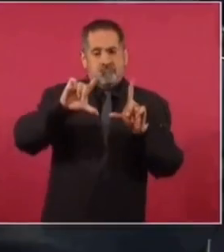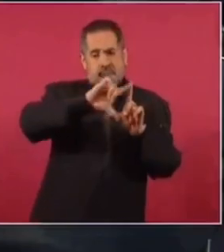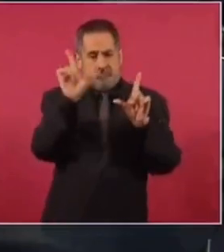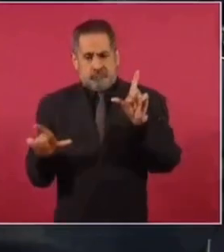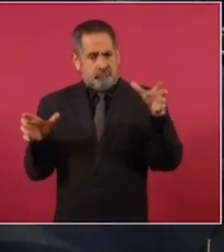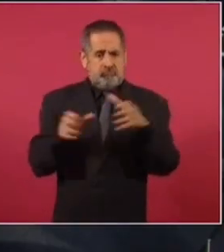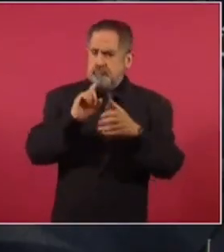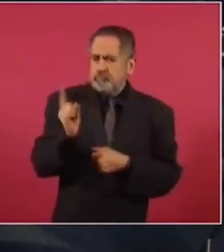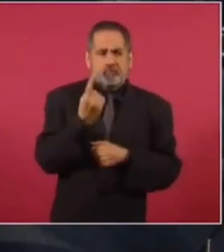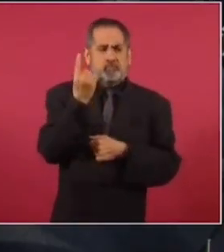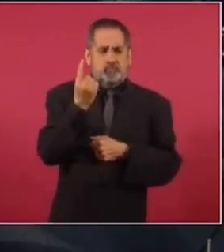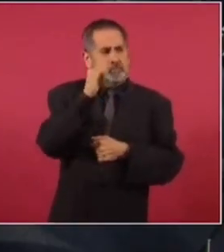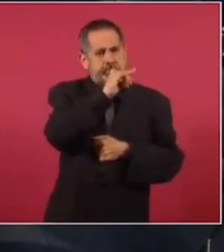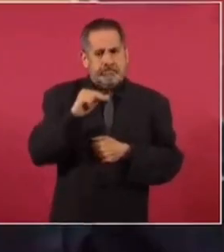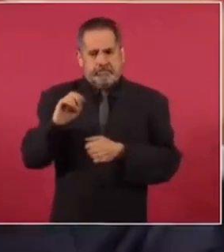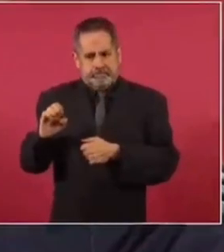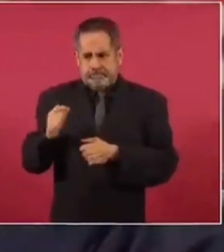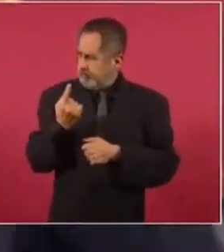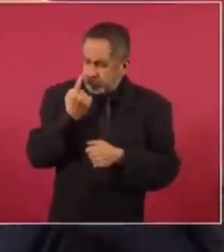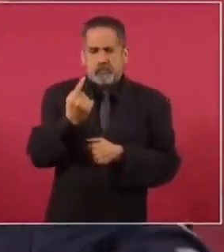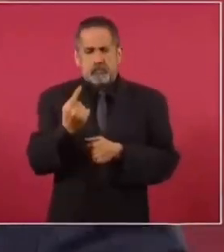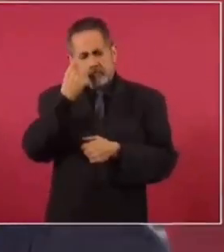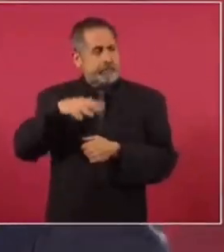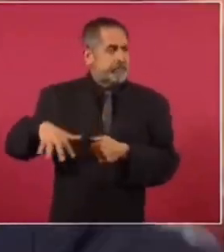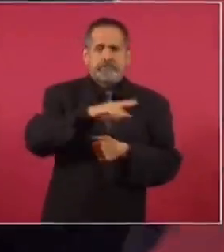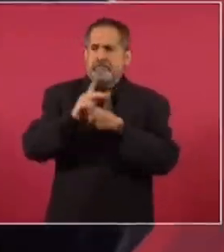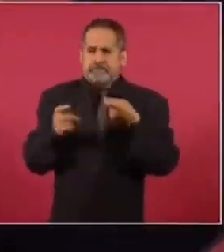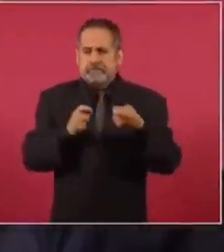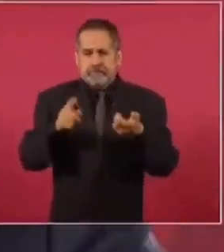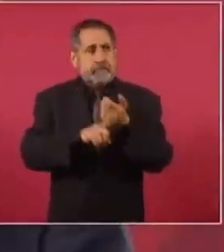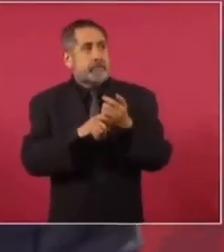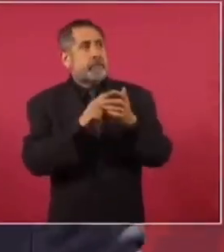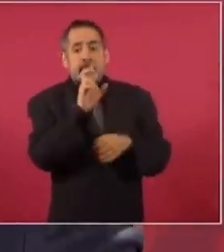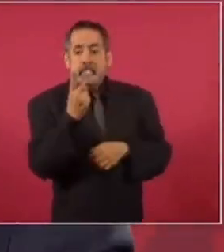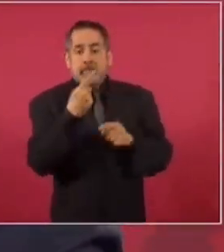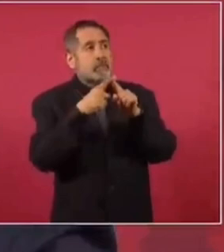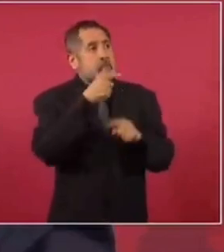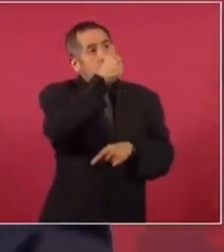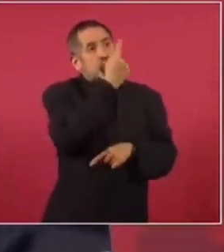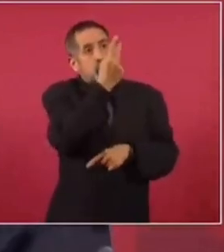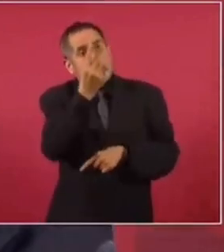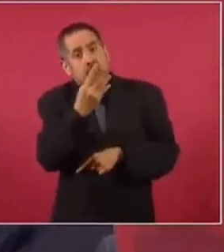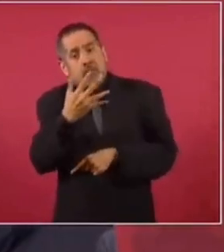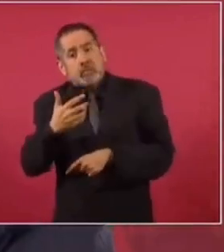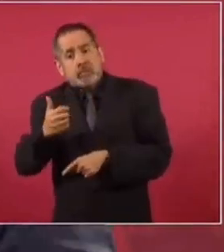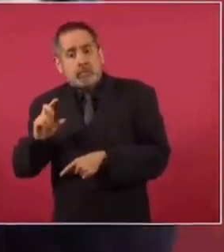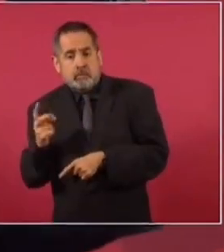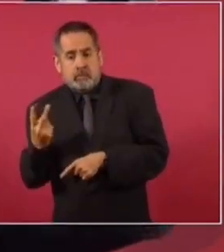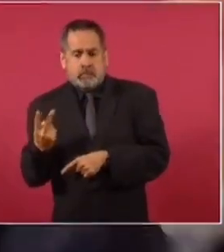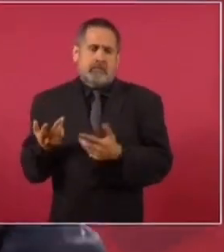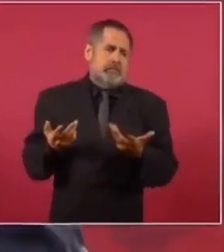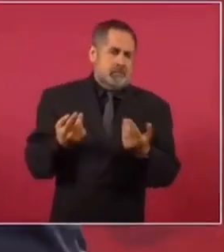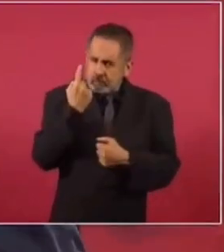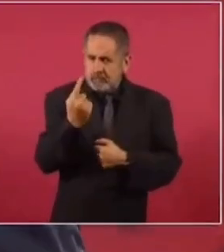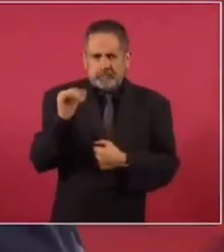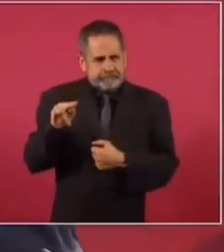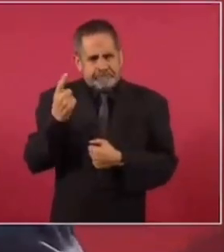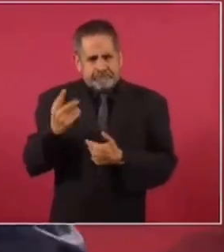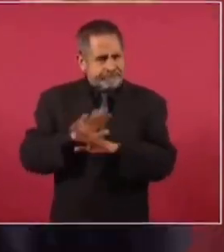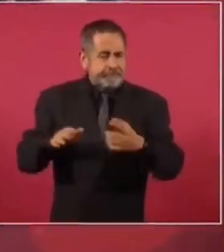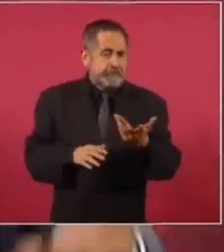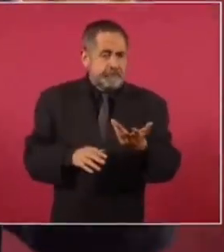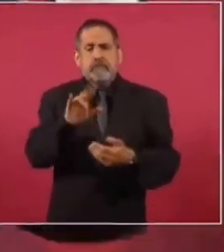electoral para que se organicen las elecciones en todo el país y que no haya 32 organismos electorales? ¿Quién no está de acuerdo en